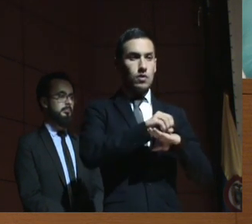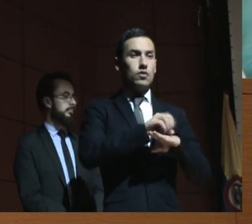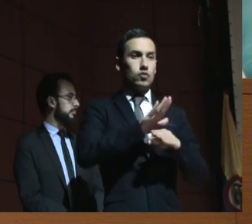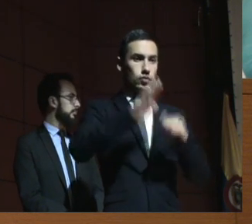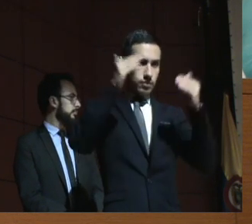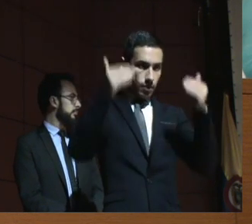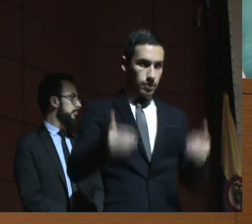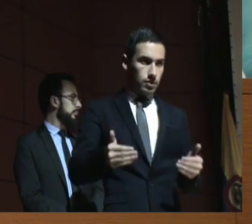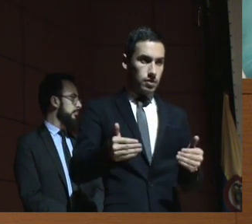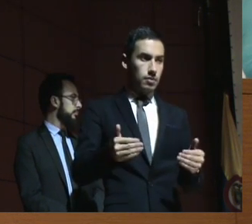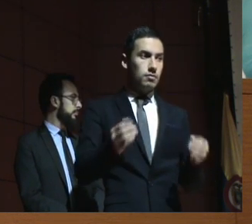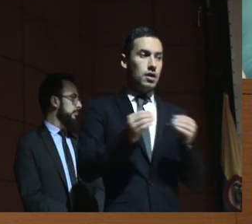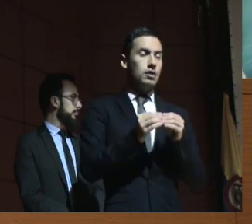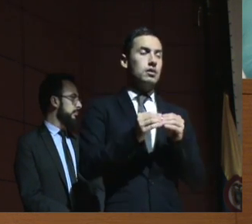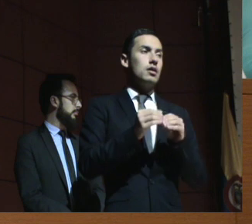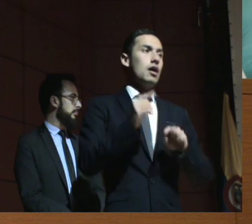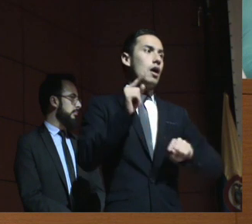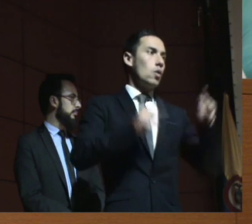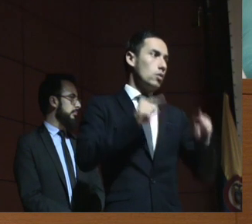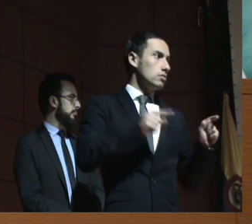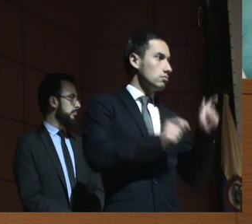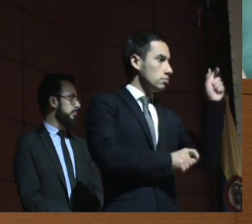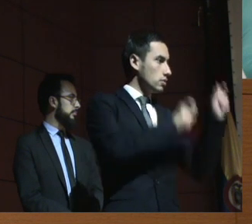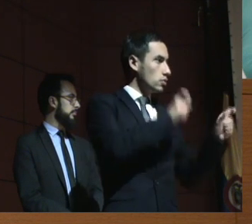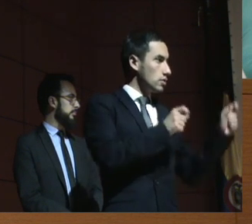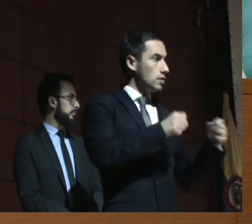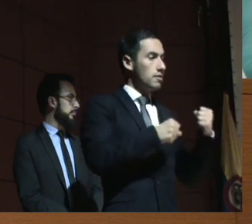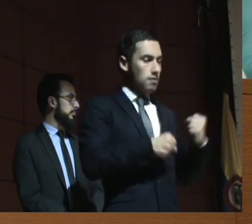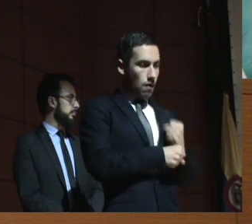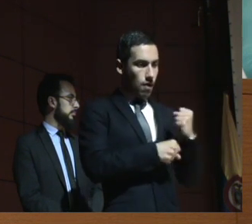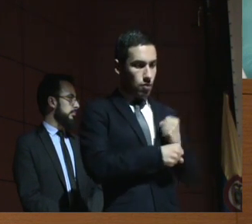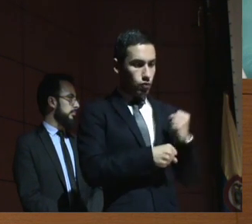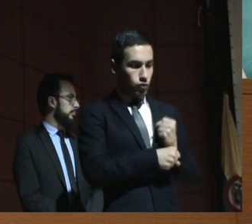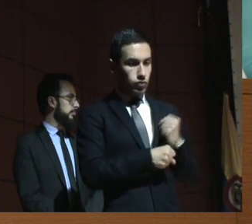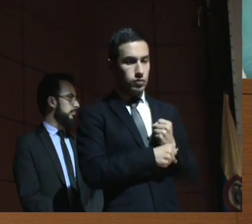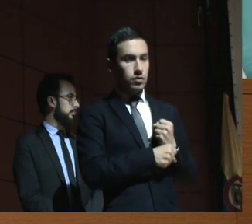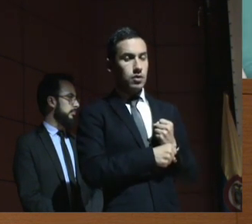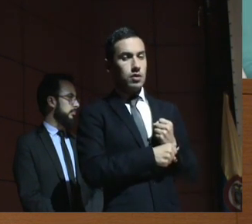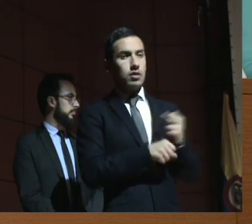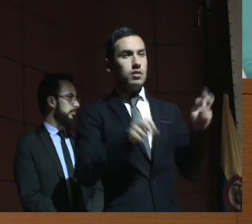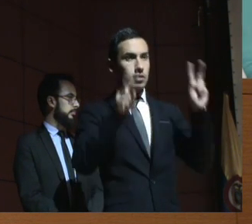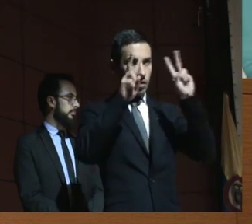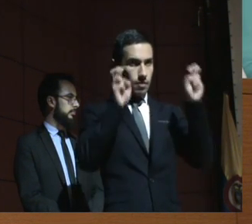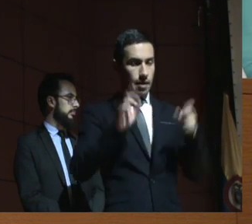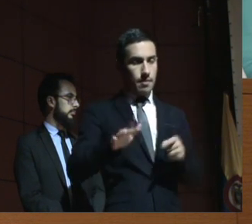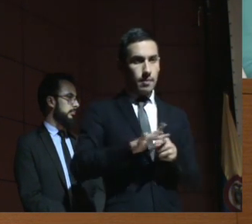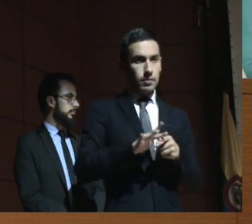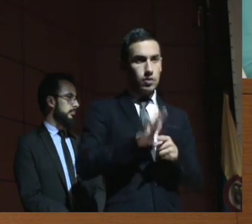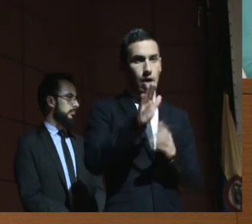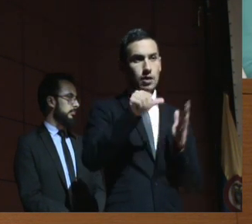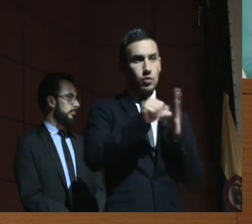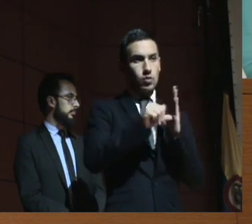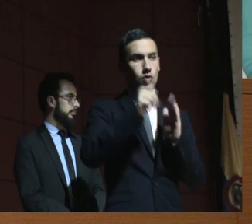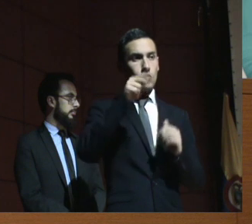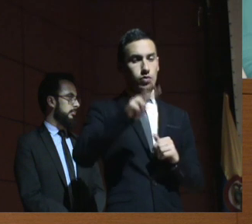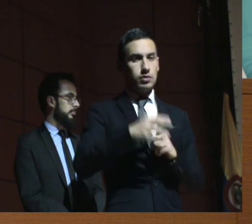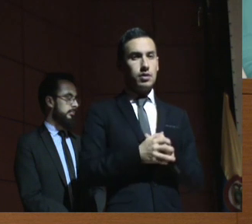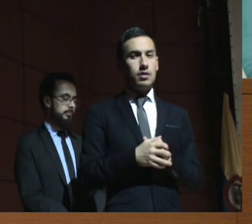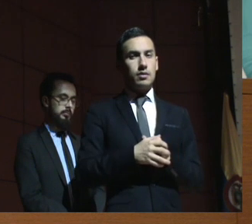discapacidad y con algunas personas que trabajamos en torno a la implementación del artículo 12.